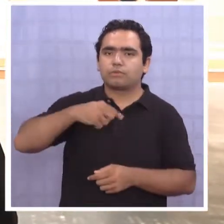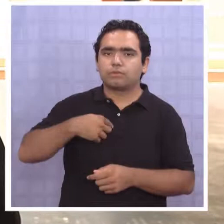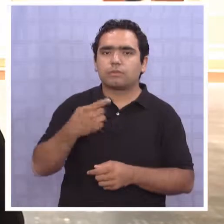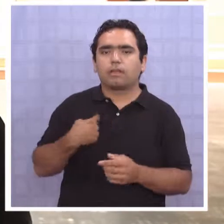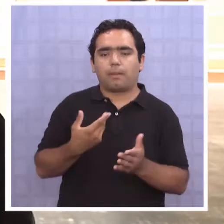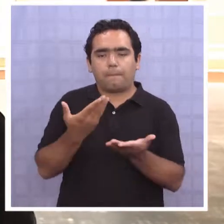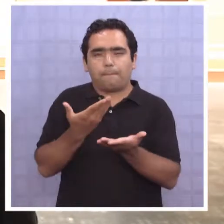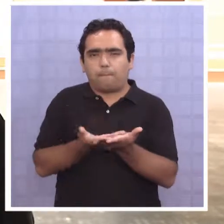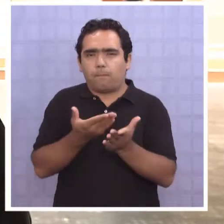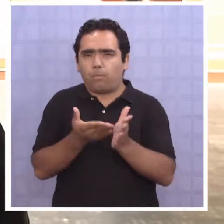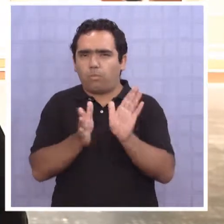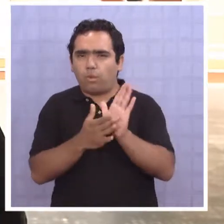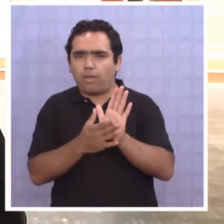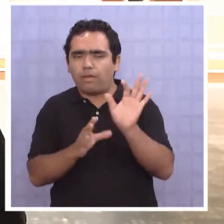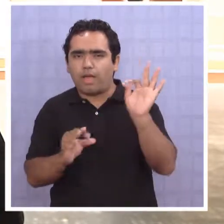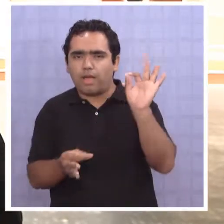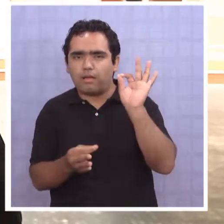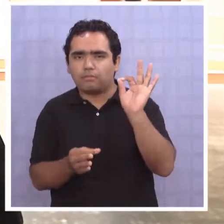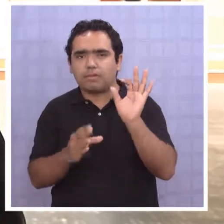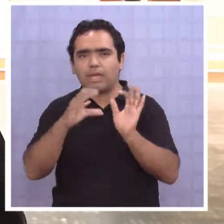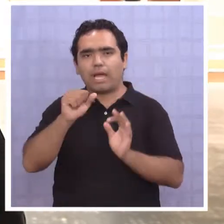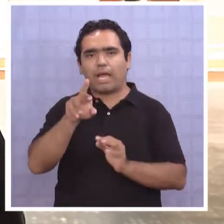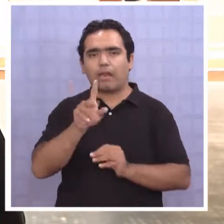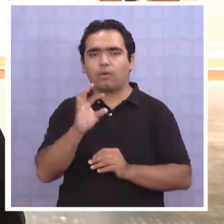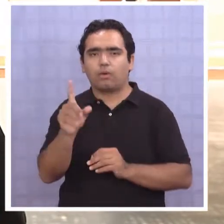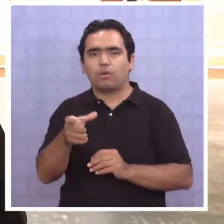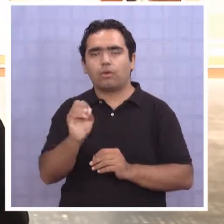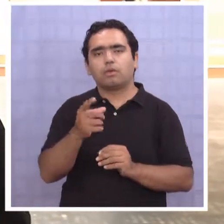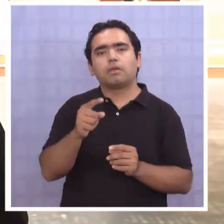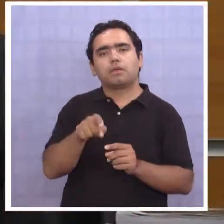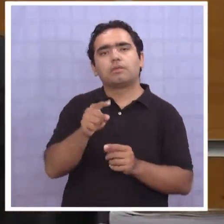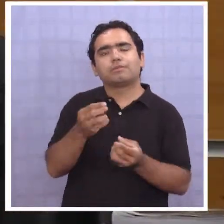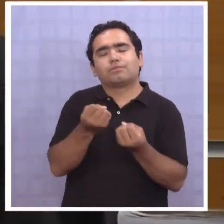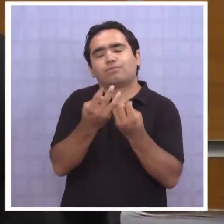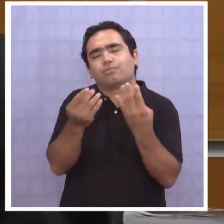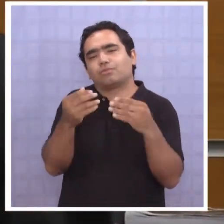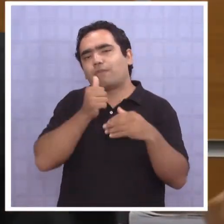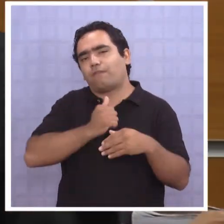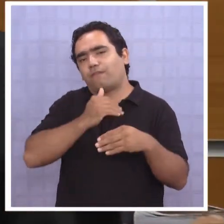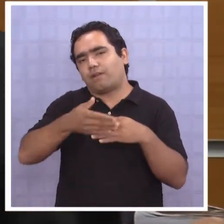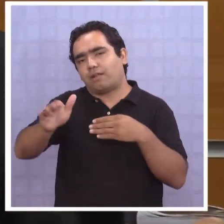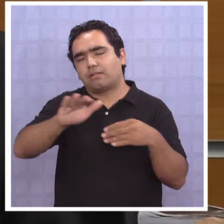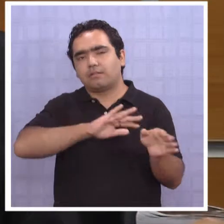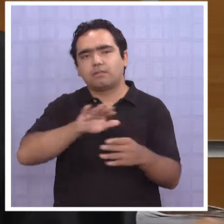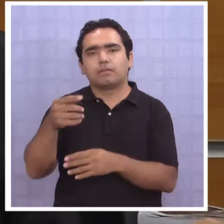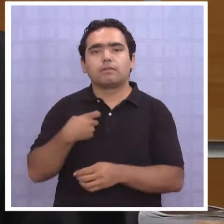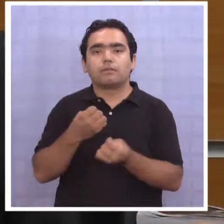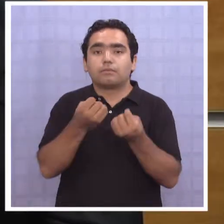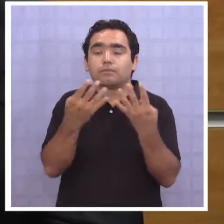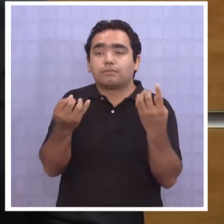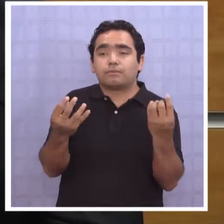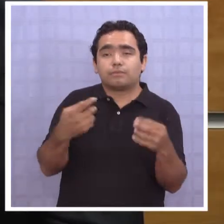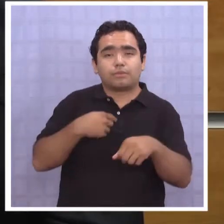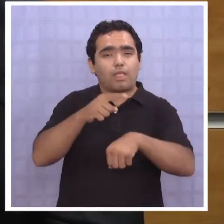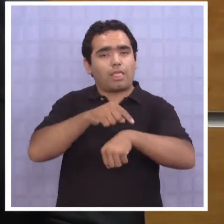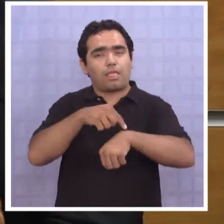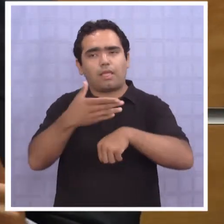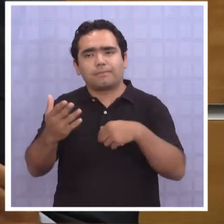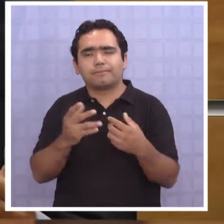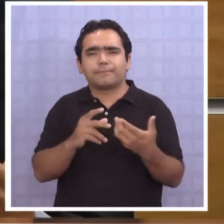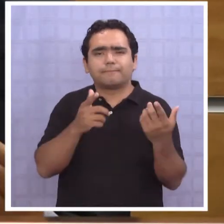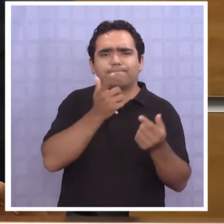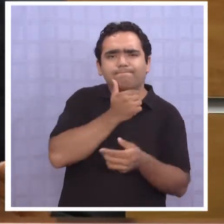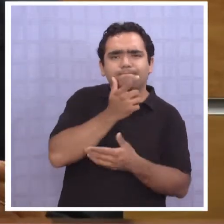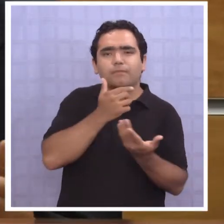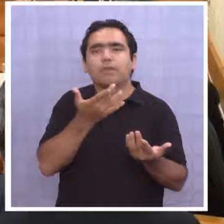nuestra prueba de cargo. Y de esto nos resta mucho. Sin duda la controversia se mantendrá por mucho tiempo, pues aún